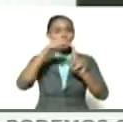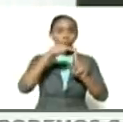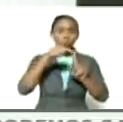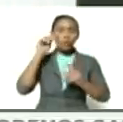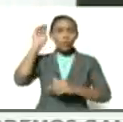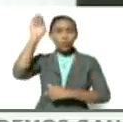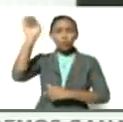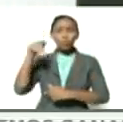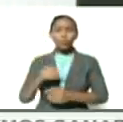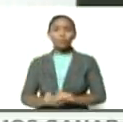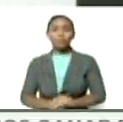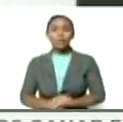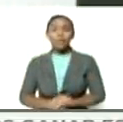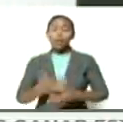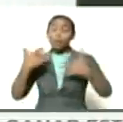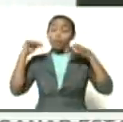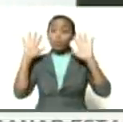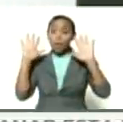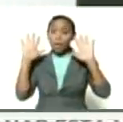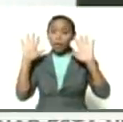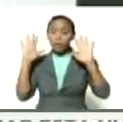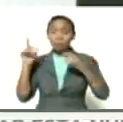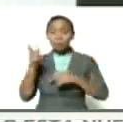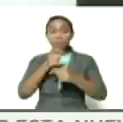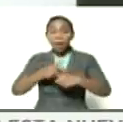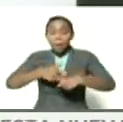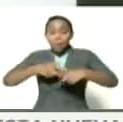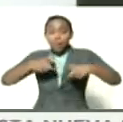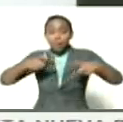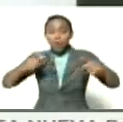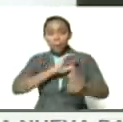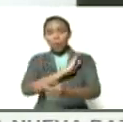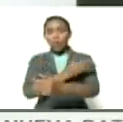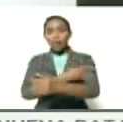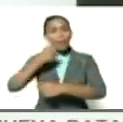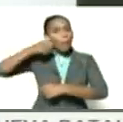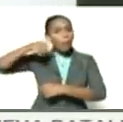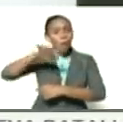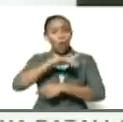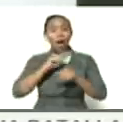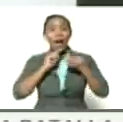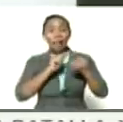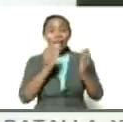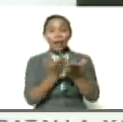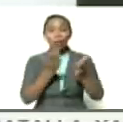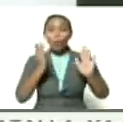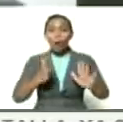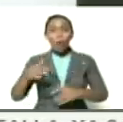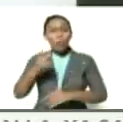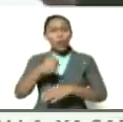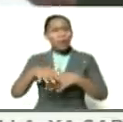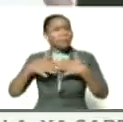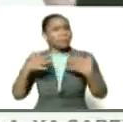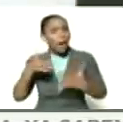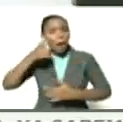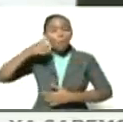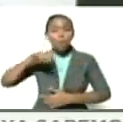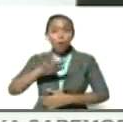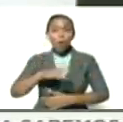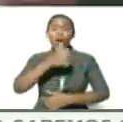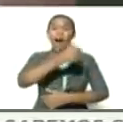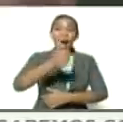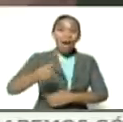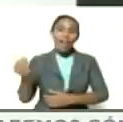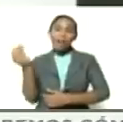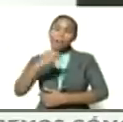por ese futuro. Y por supuesto busca incrementar el poder del pueblo. Esta escuela busca que el pueblo sea cada vez